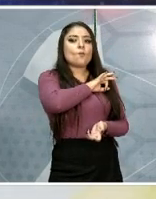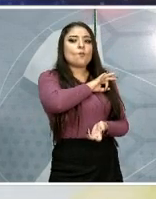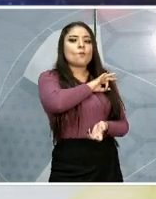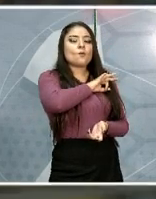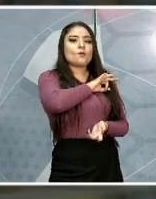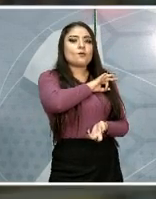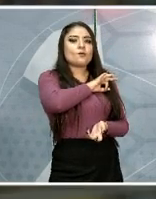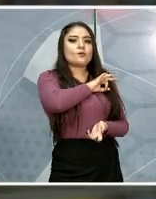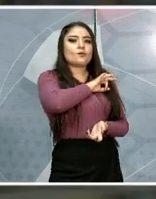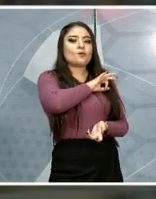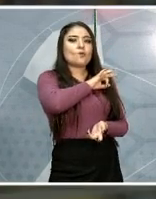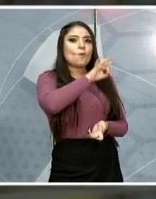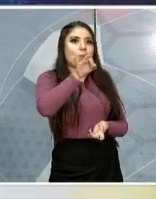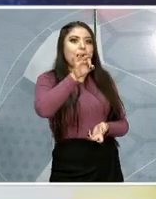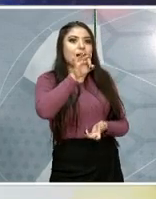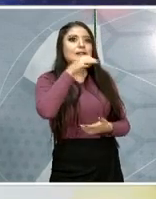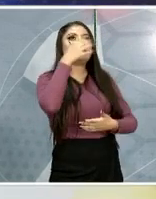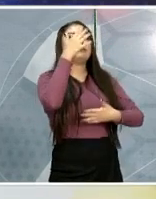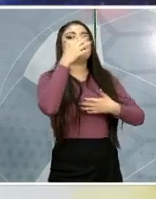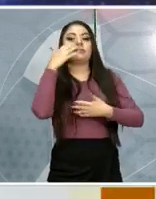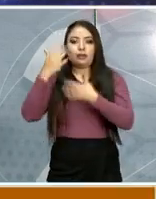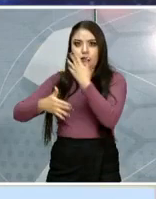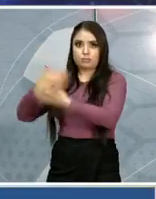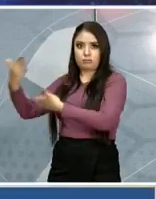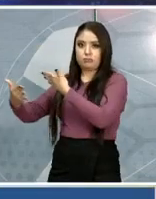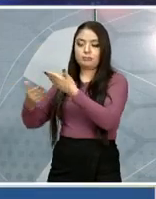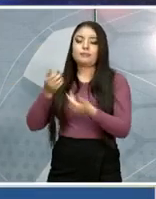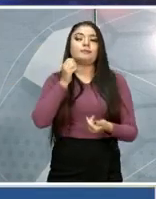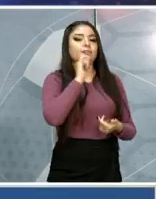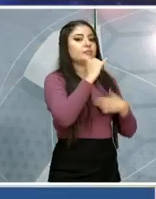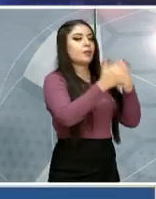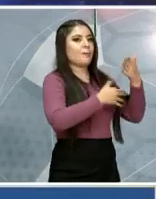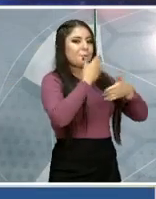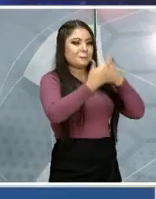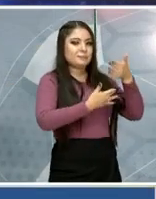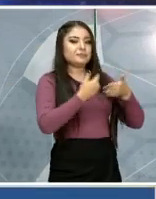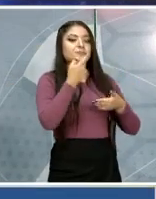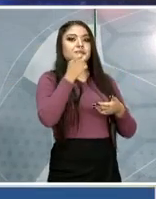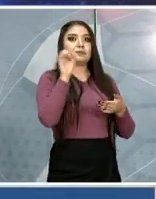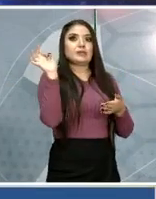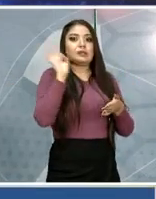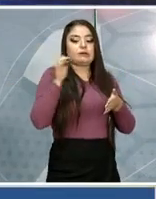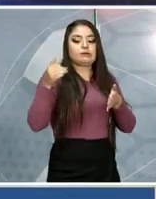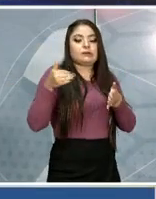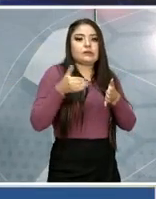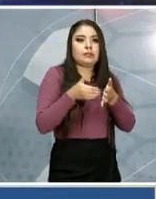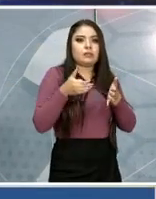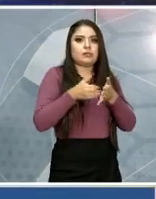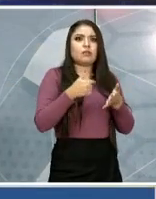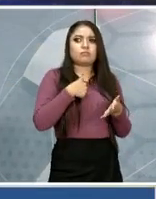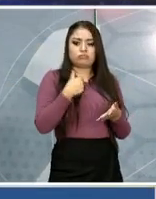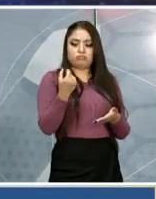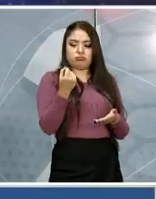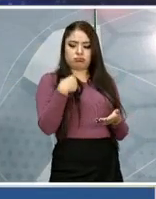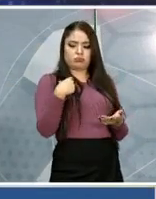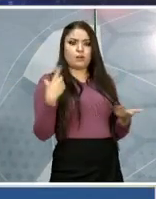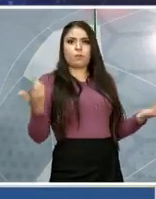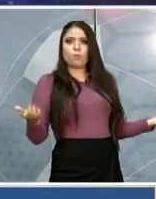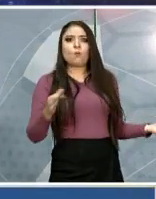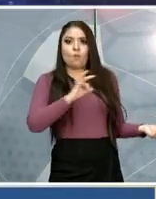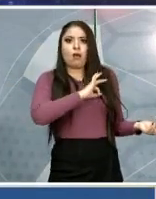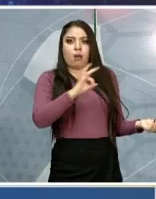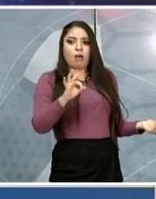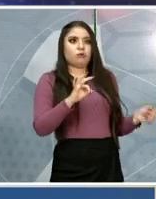Trascendido. Trascendido, pesar de muchos obstáculos que han tenido, digo, porque yo no. Si ellos pueden, yo también puedo.